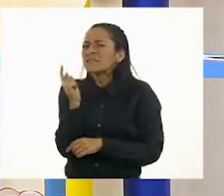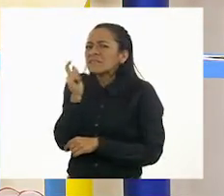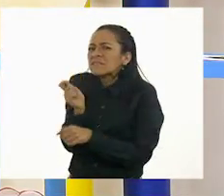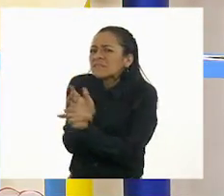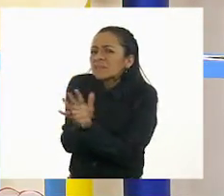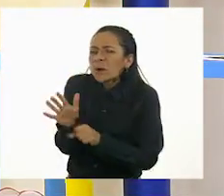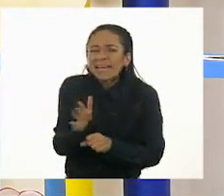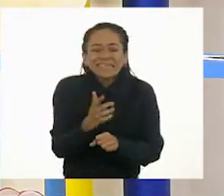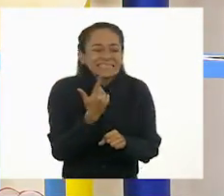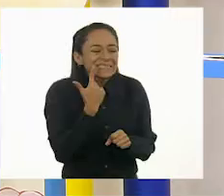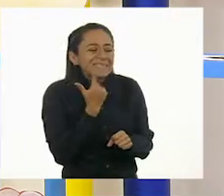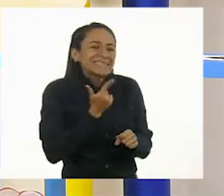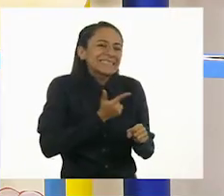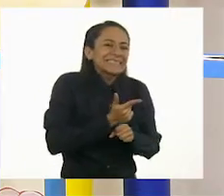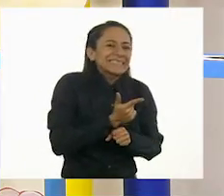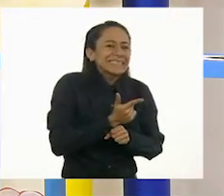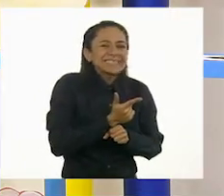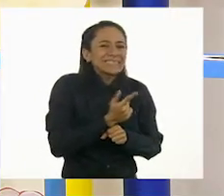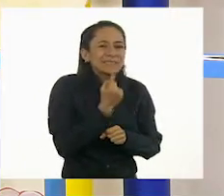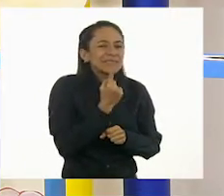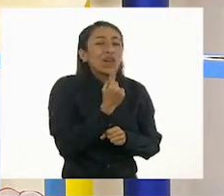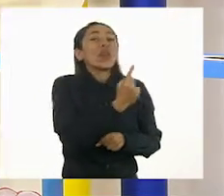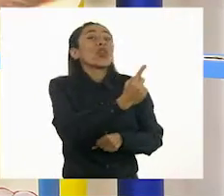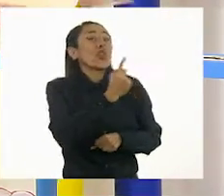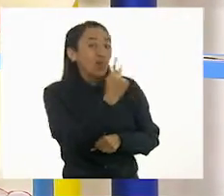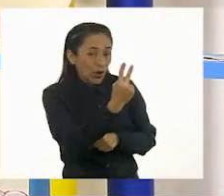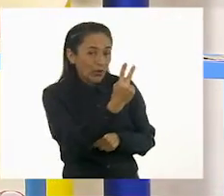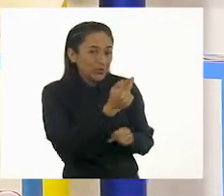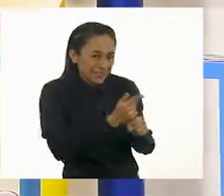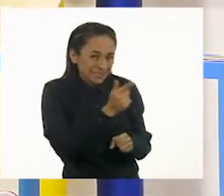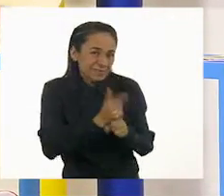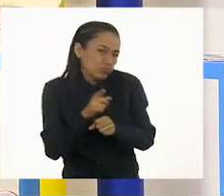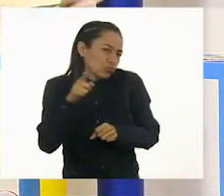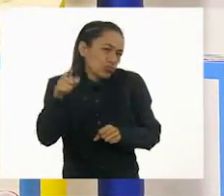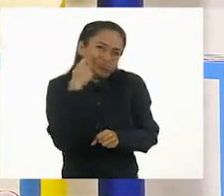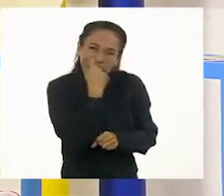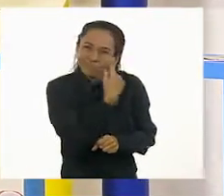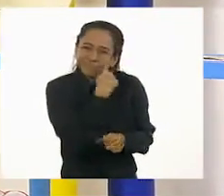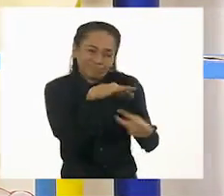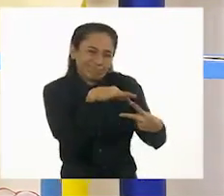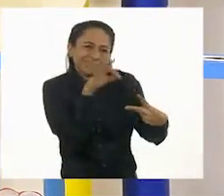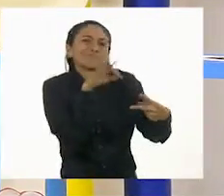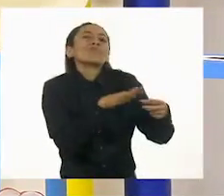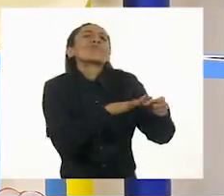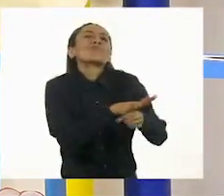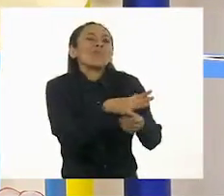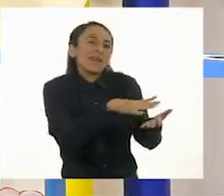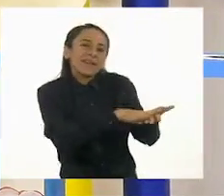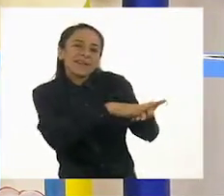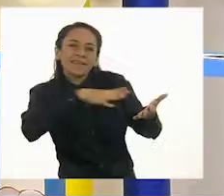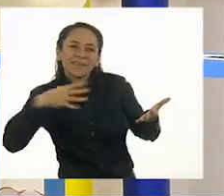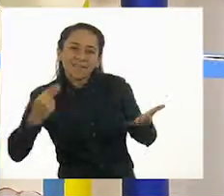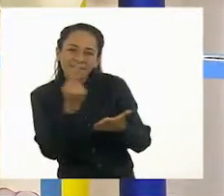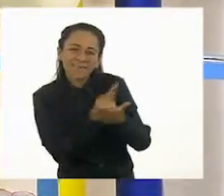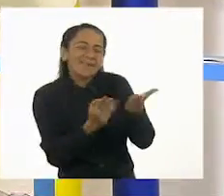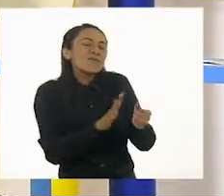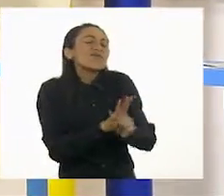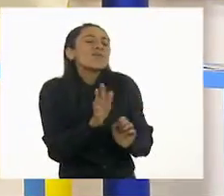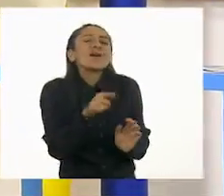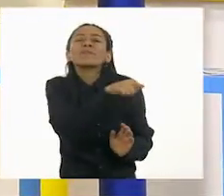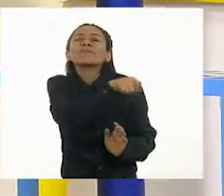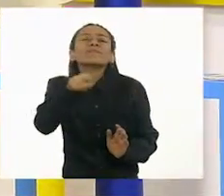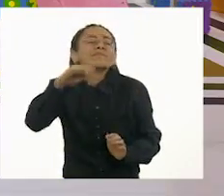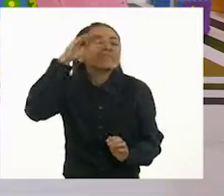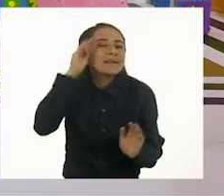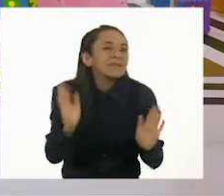Bueno, no encontré uno. Encontré dos. Tú vas a elegir cuál quieres dibujar. ¿Ustedes qué dicen? ¿Cuál quieren que